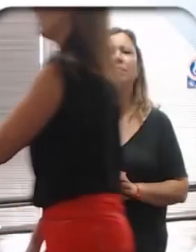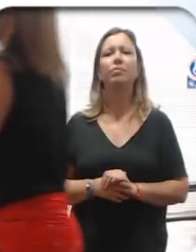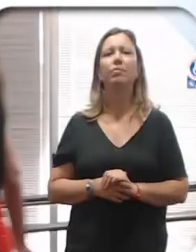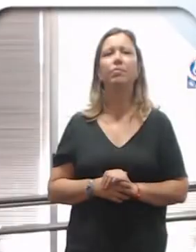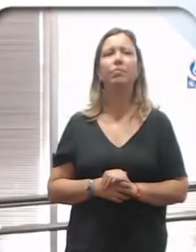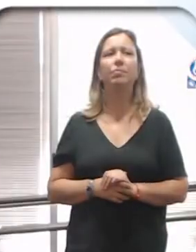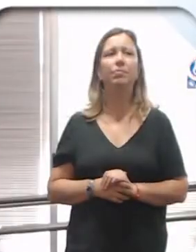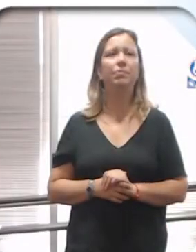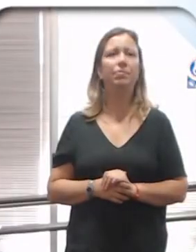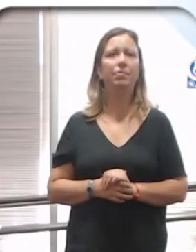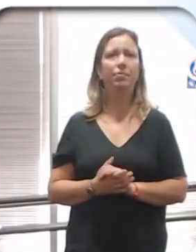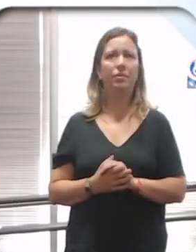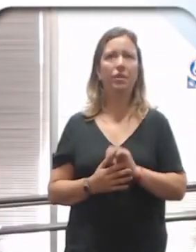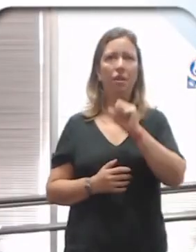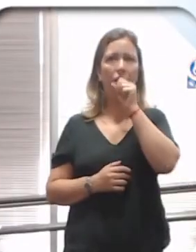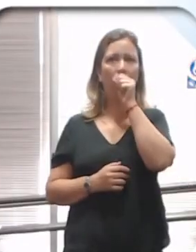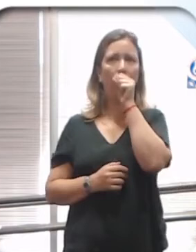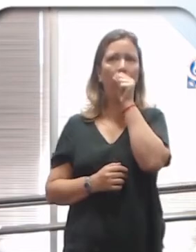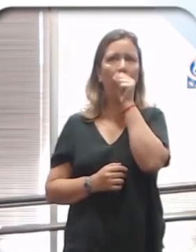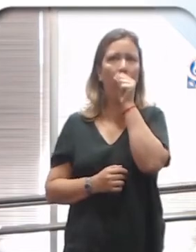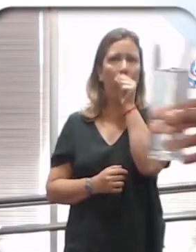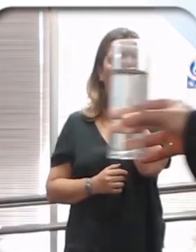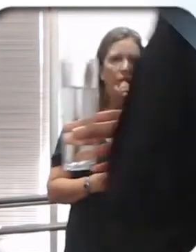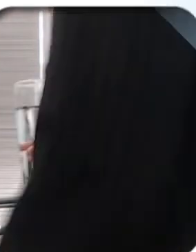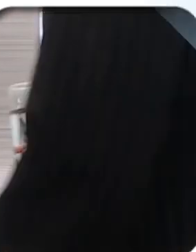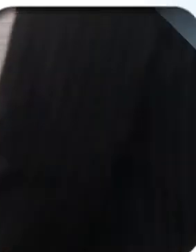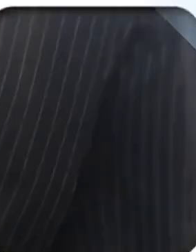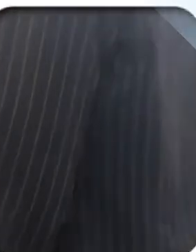No, no, se escucha bien. Estas guías,